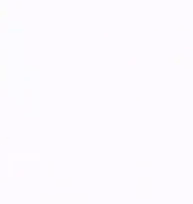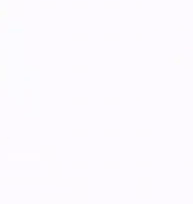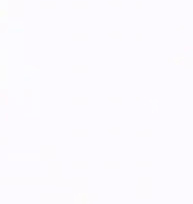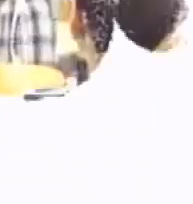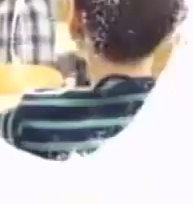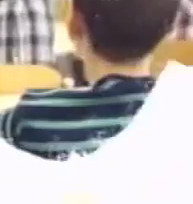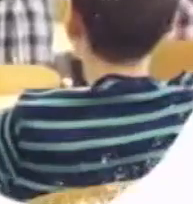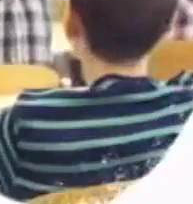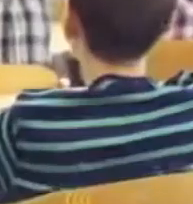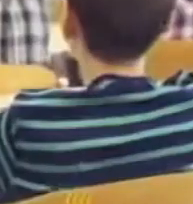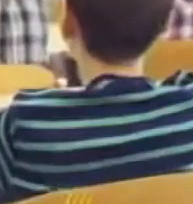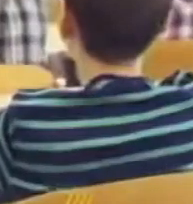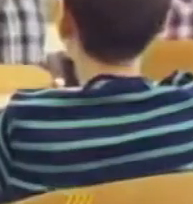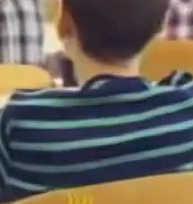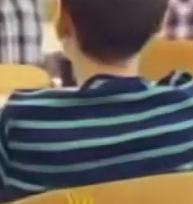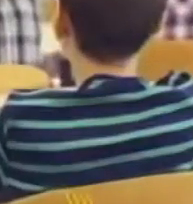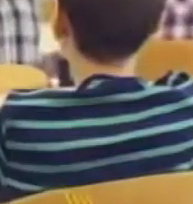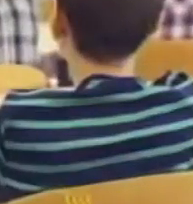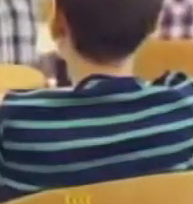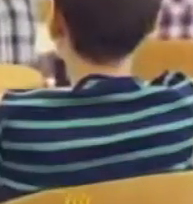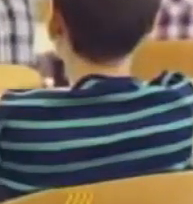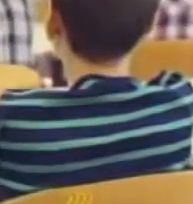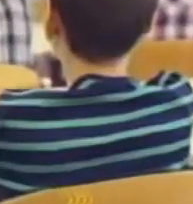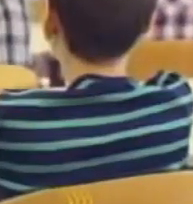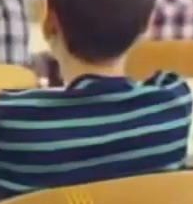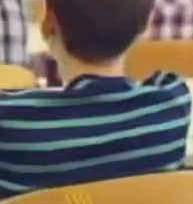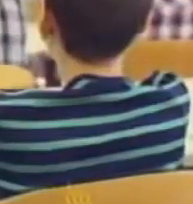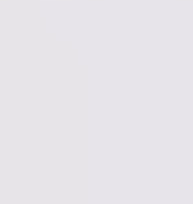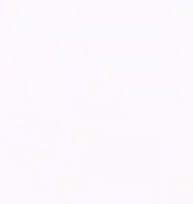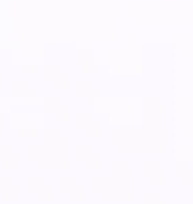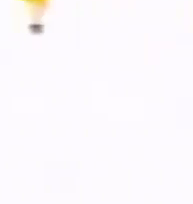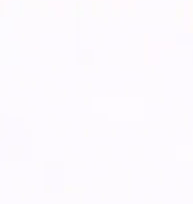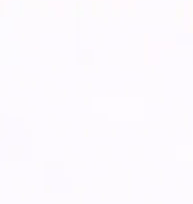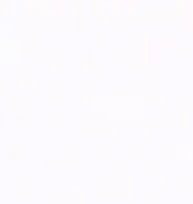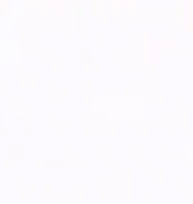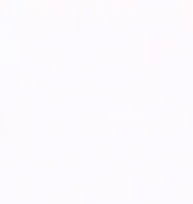A continuación, Matemática, Sexto Primaria.